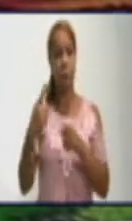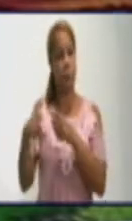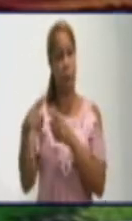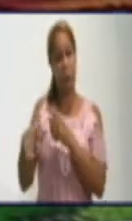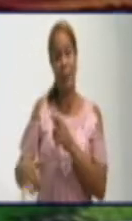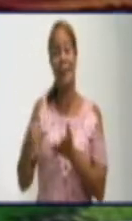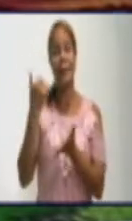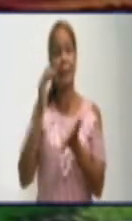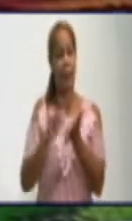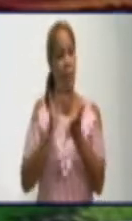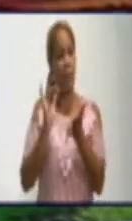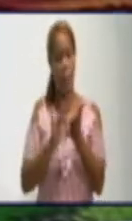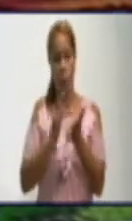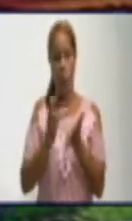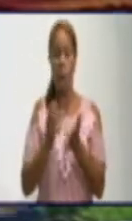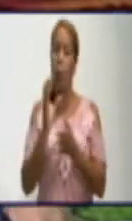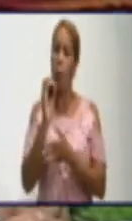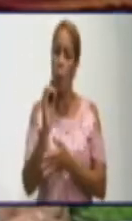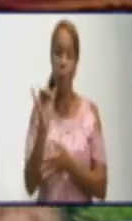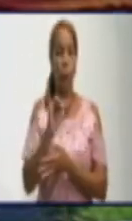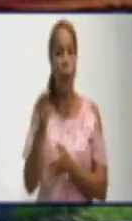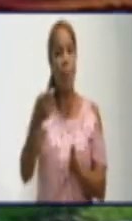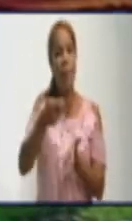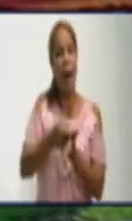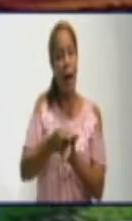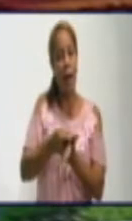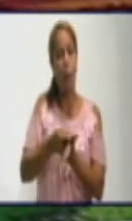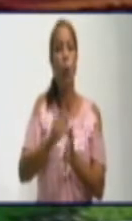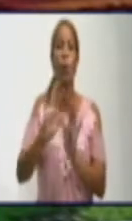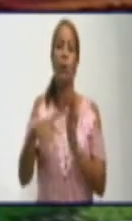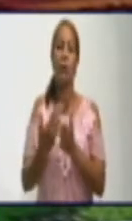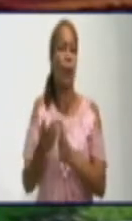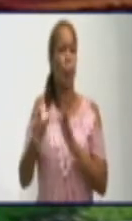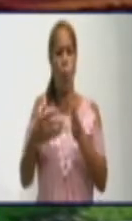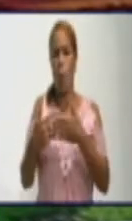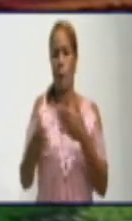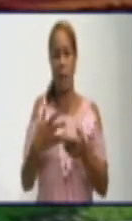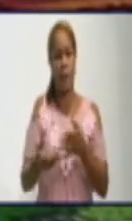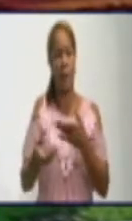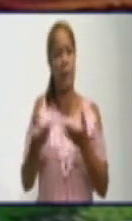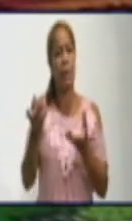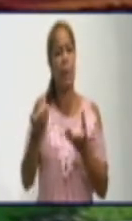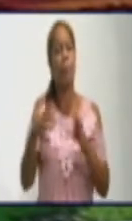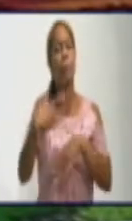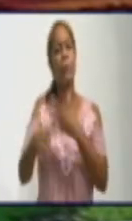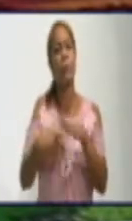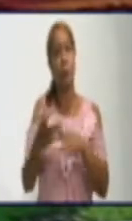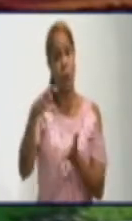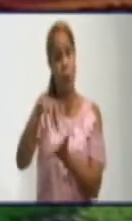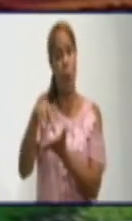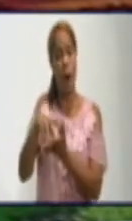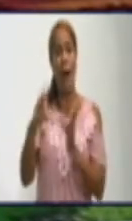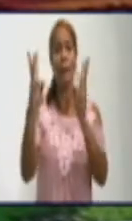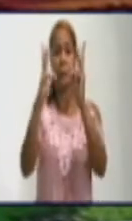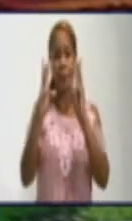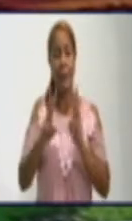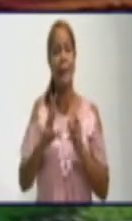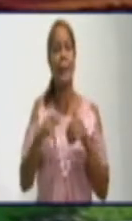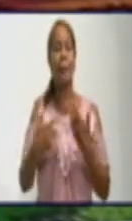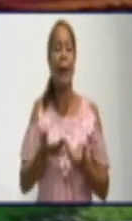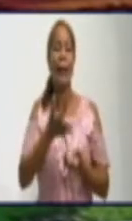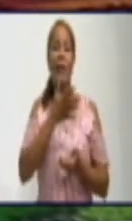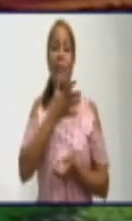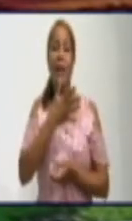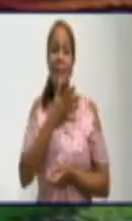desde el transfermóvil o poderlo hacer desde en zona o desde cualquier otra plataforma que facilite realizar este